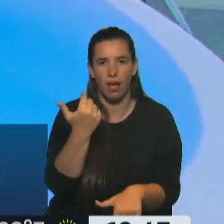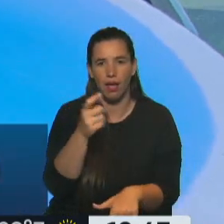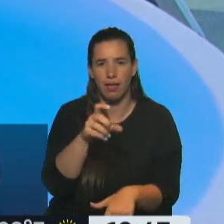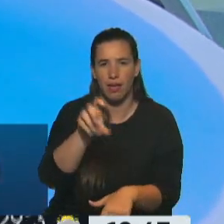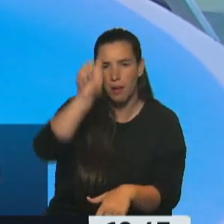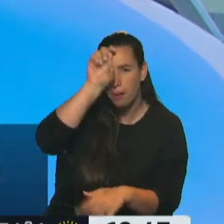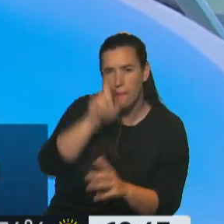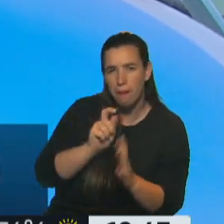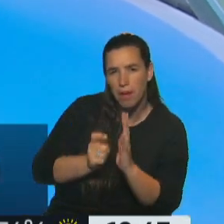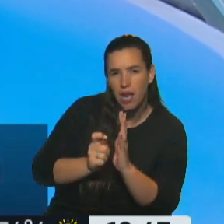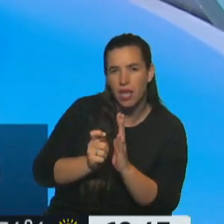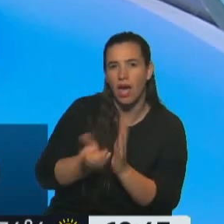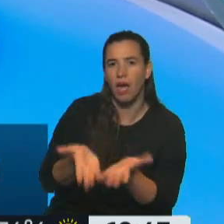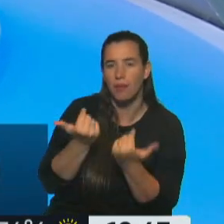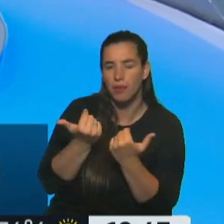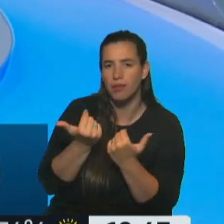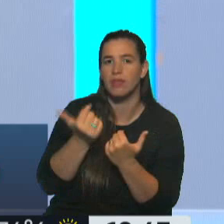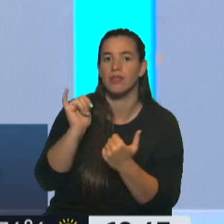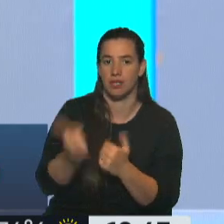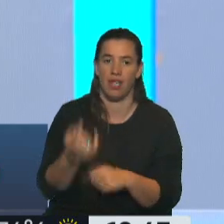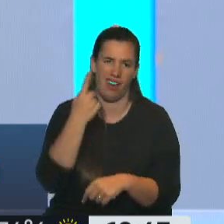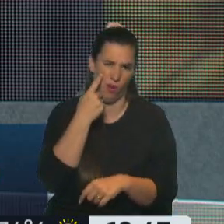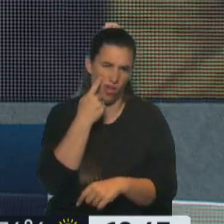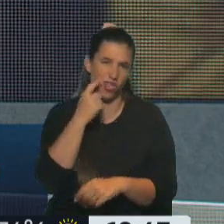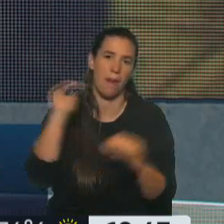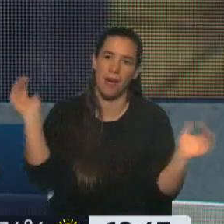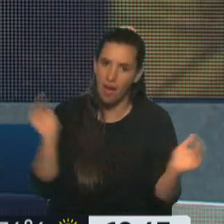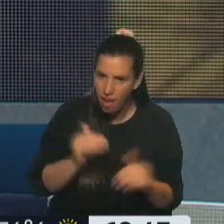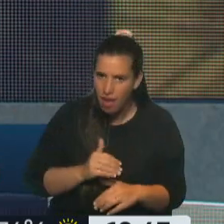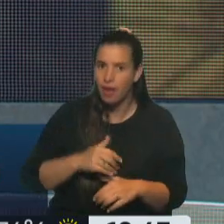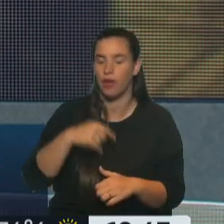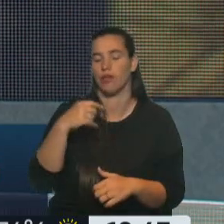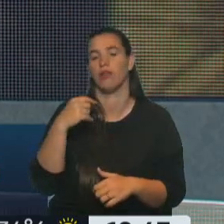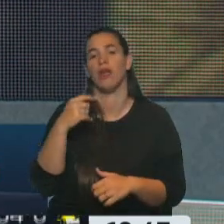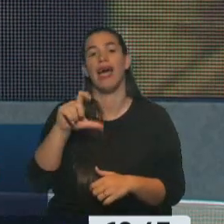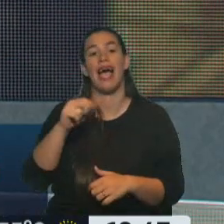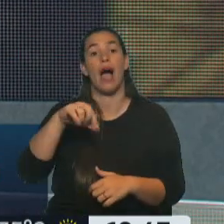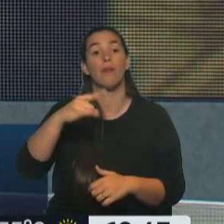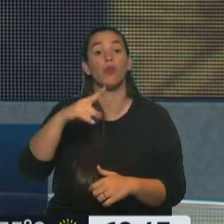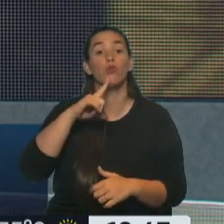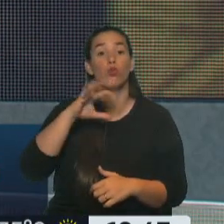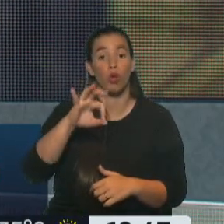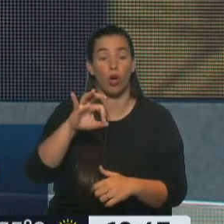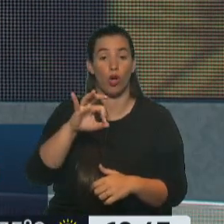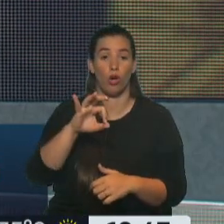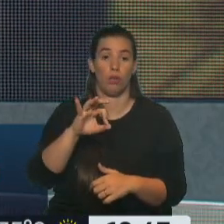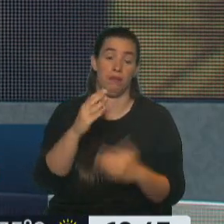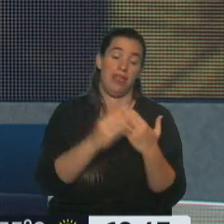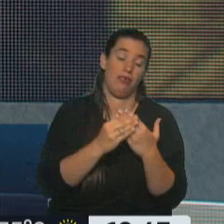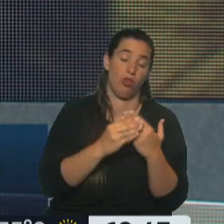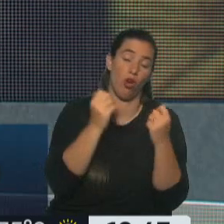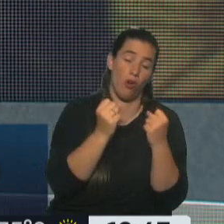liberar. Con muchísimas más facilidades, muchas menos regulaciones. Porque Caputo también, además de ser ministro de Economía, está a cargo de minería y